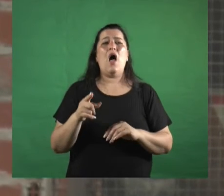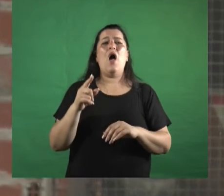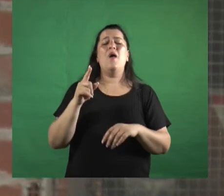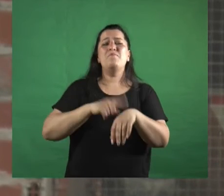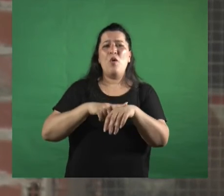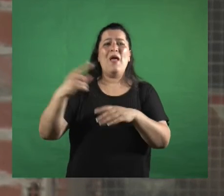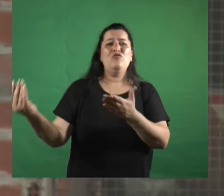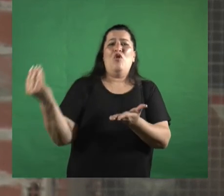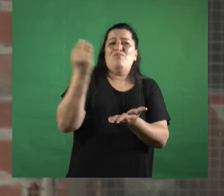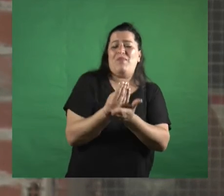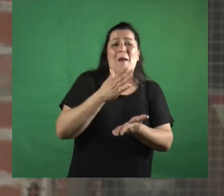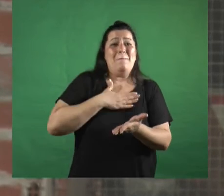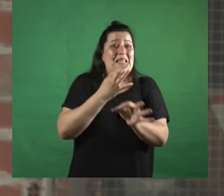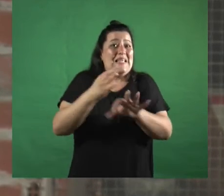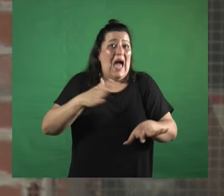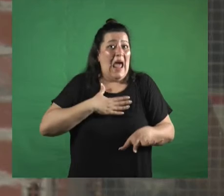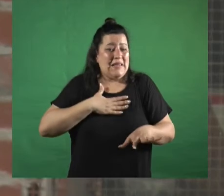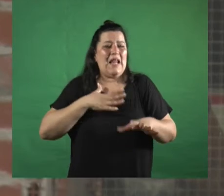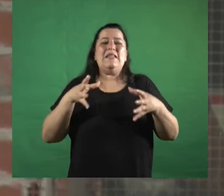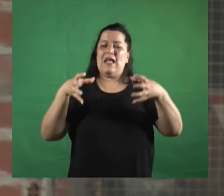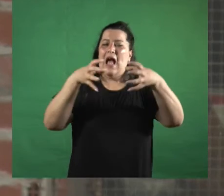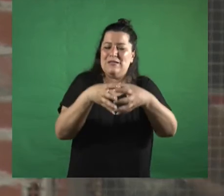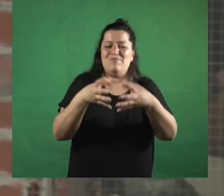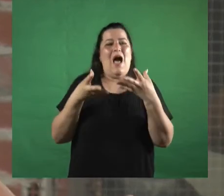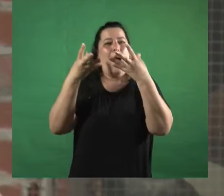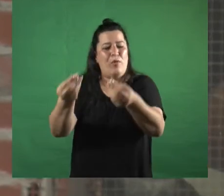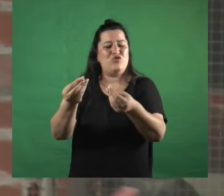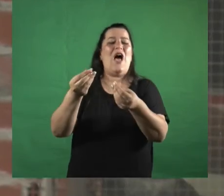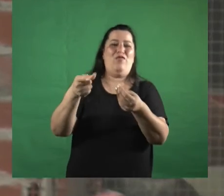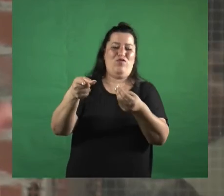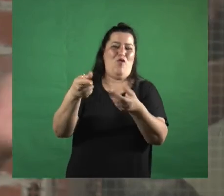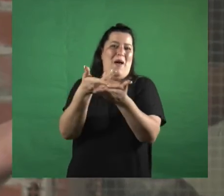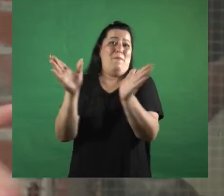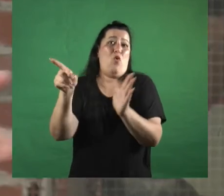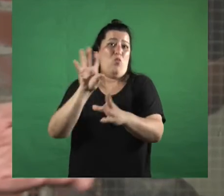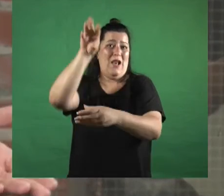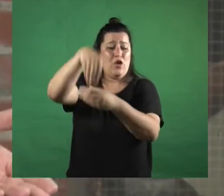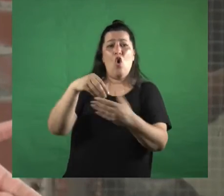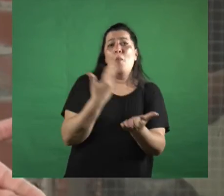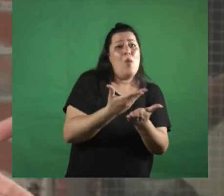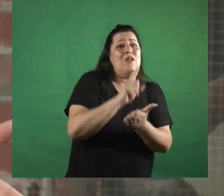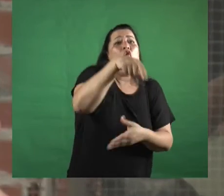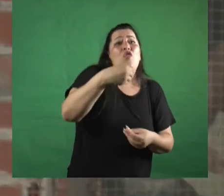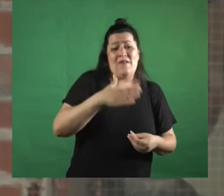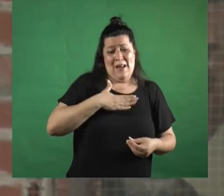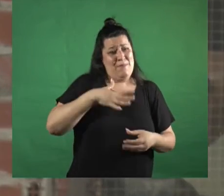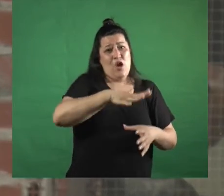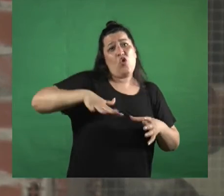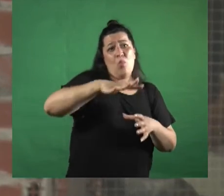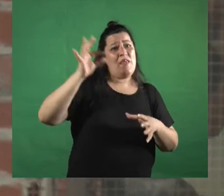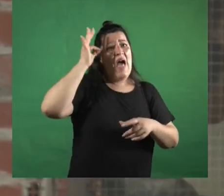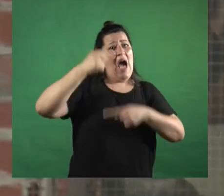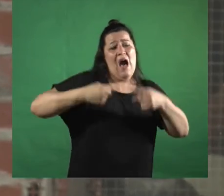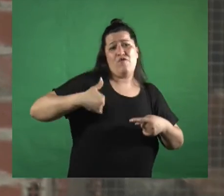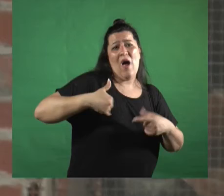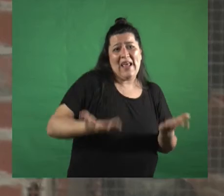a mí con mis características acompañarte en la gestión pública con las propuestas que traigo viniendo de la comunidad afro argentina y una propuesta